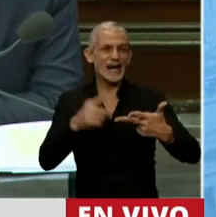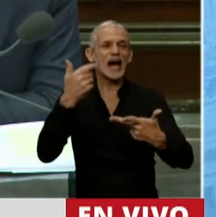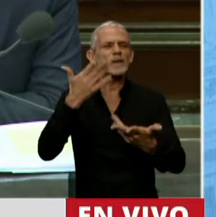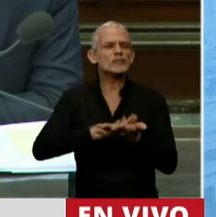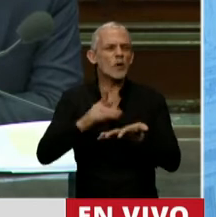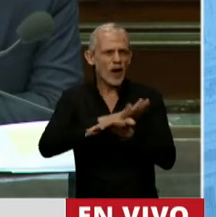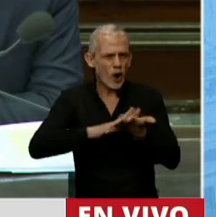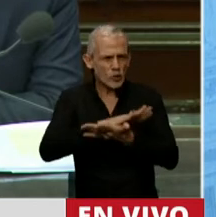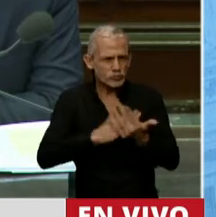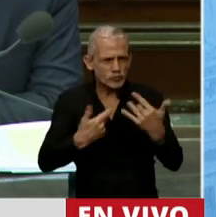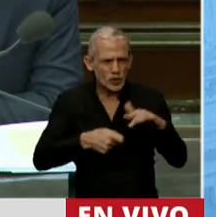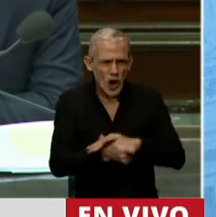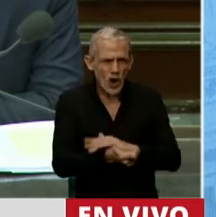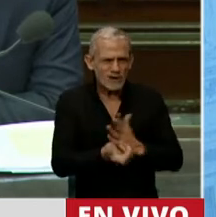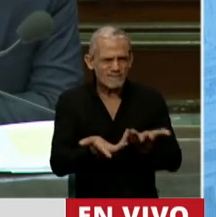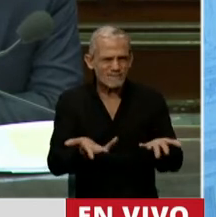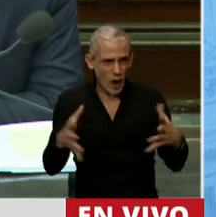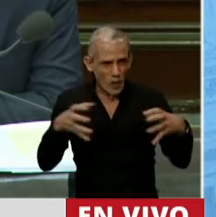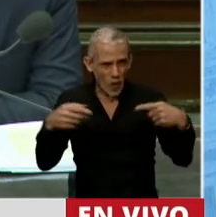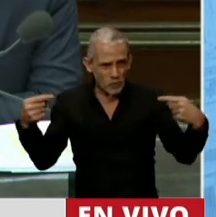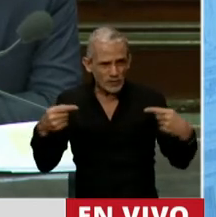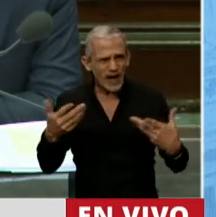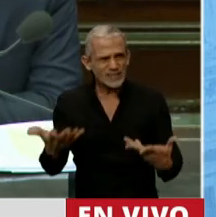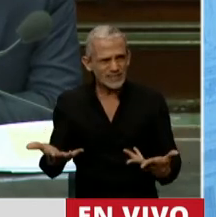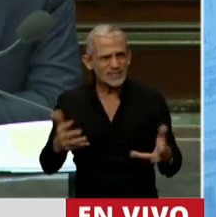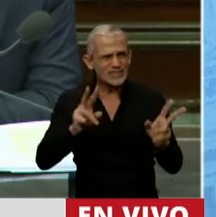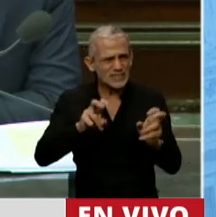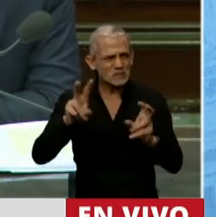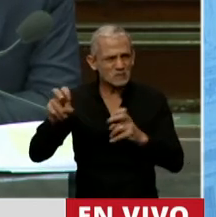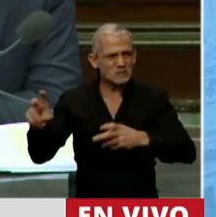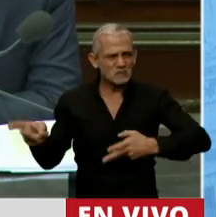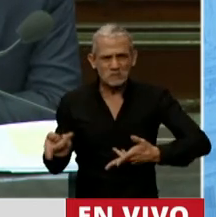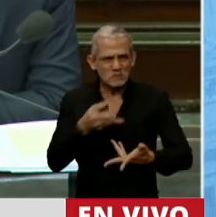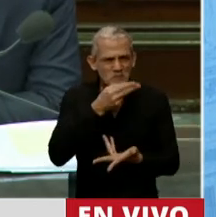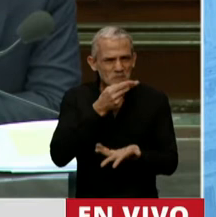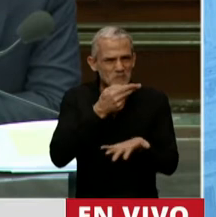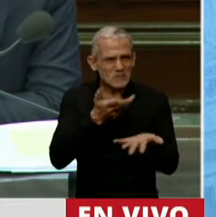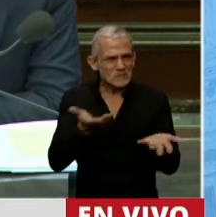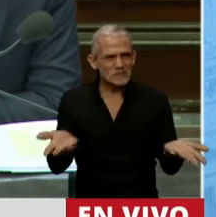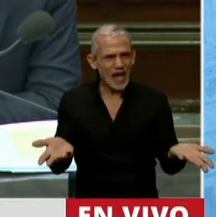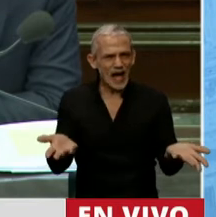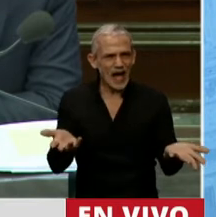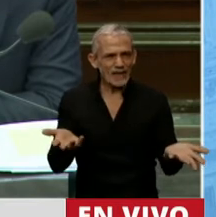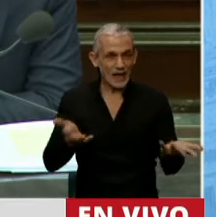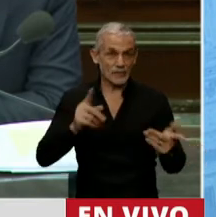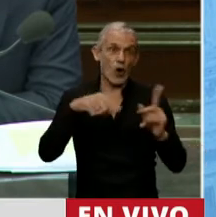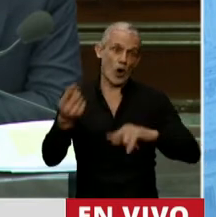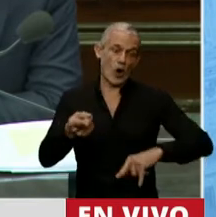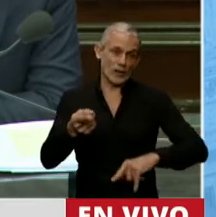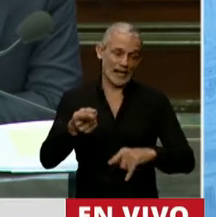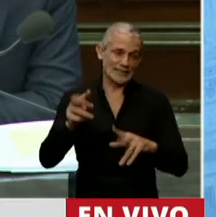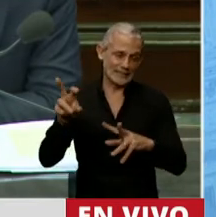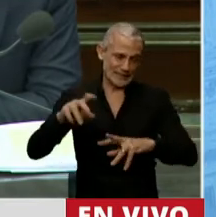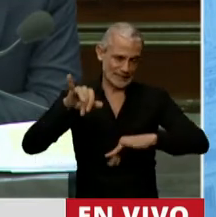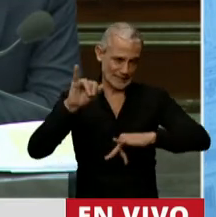corrupción, hablar de tantas cosas que no pasaron y otras tantas